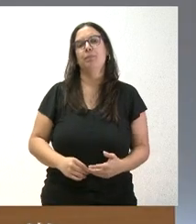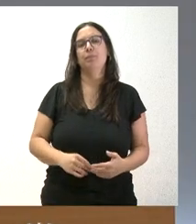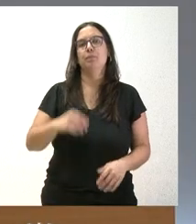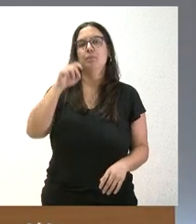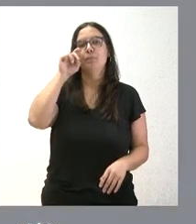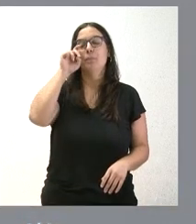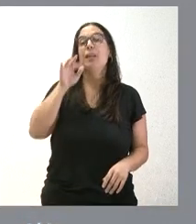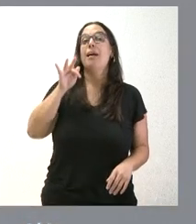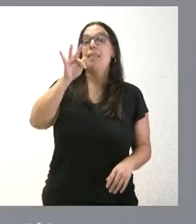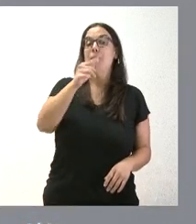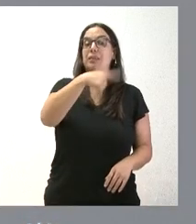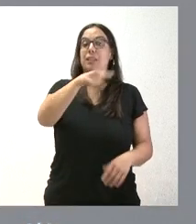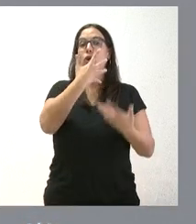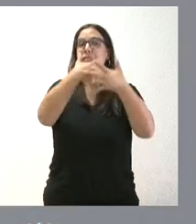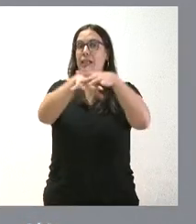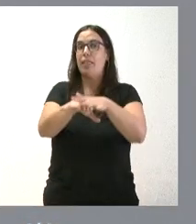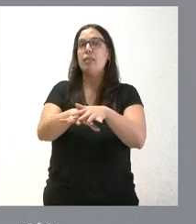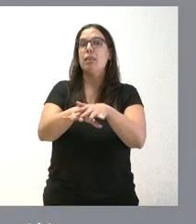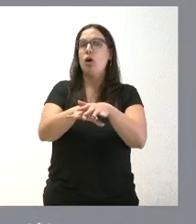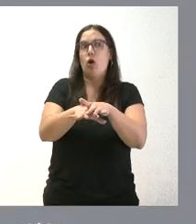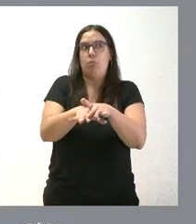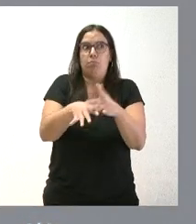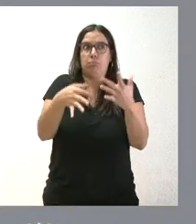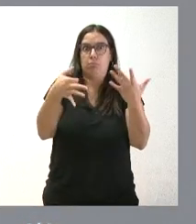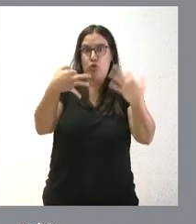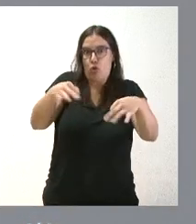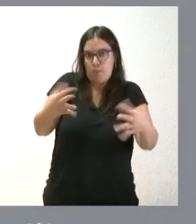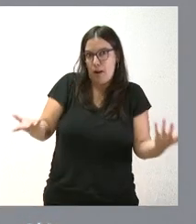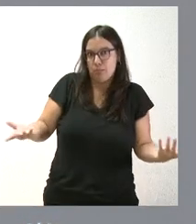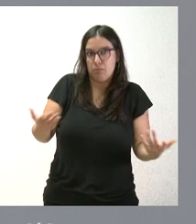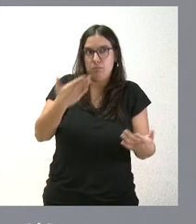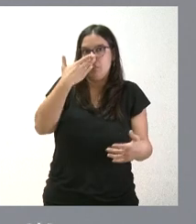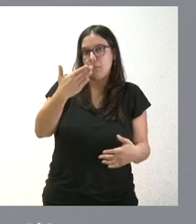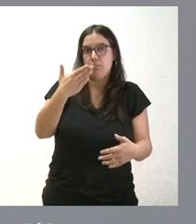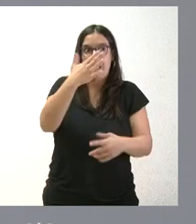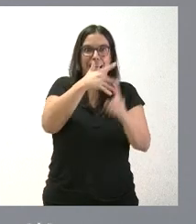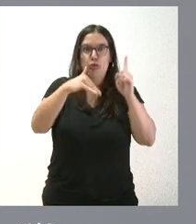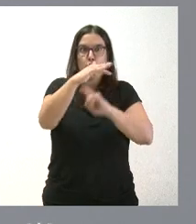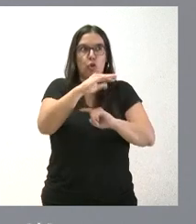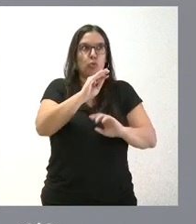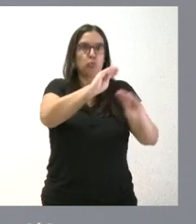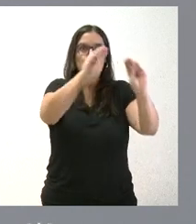Y además su integración es plenamente normal. La verdad es que en el entorno donde se ubican pues nunca ha habido